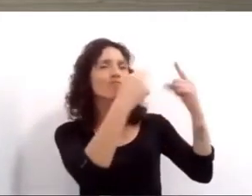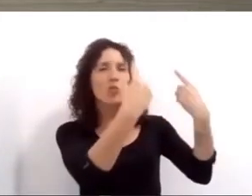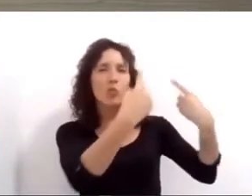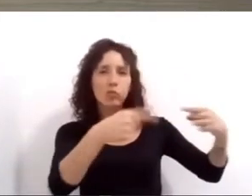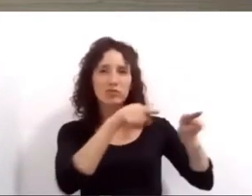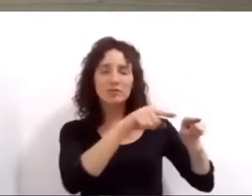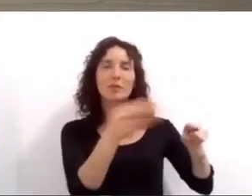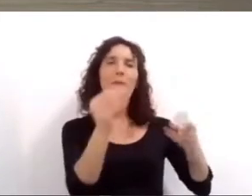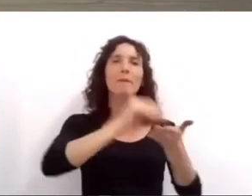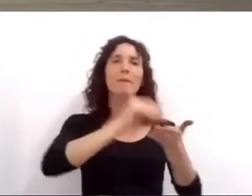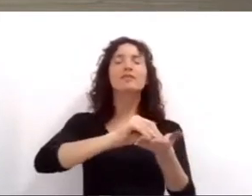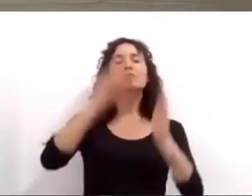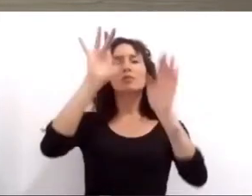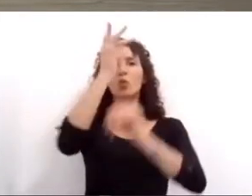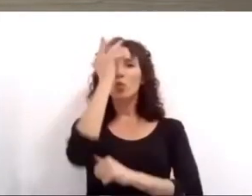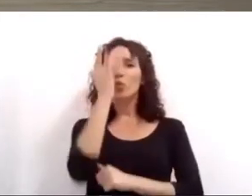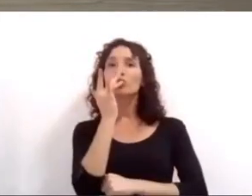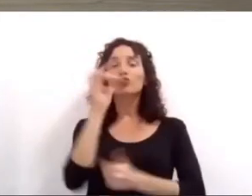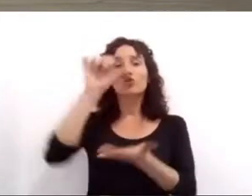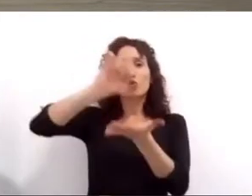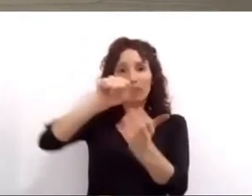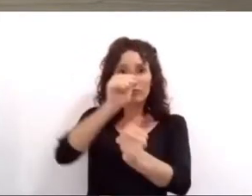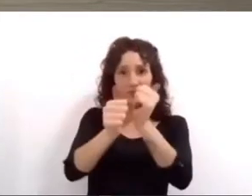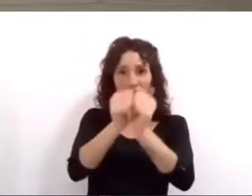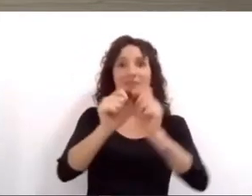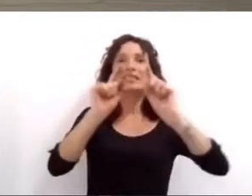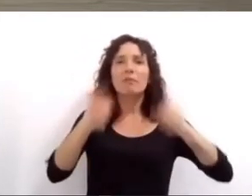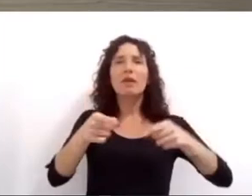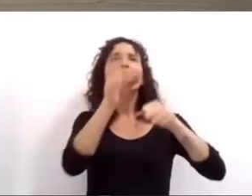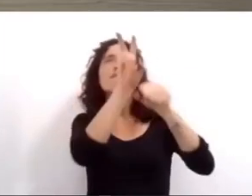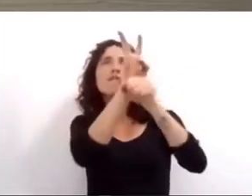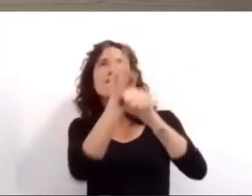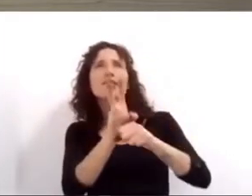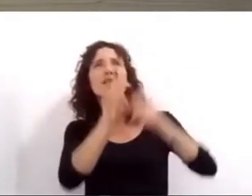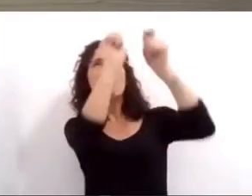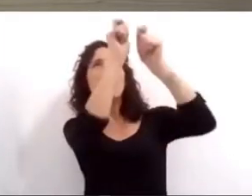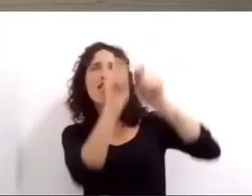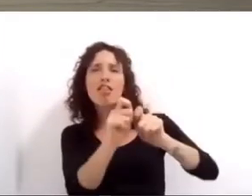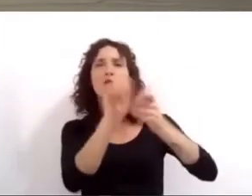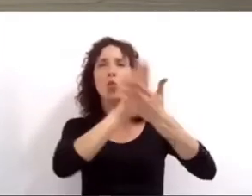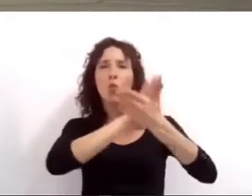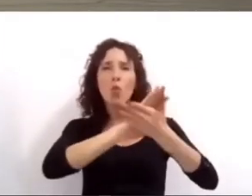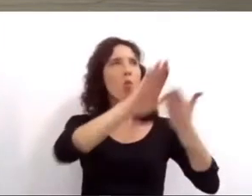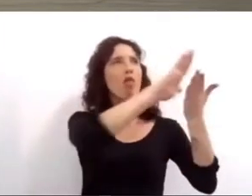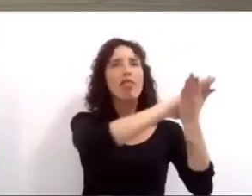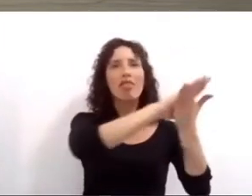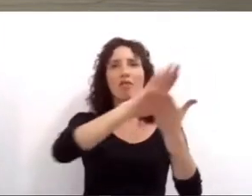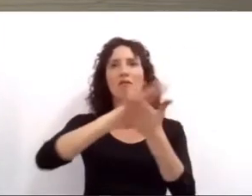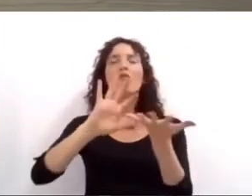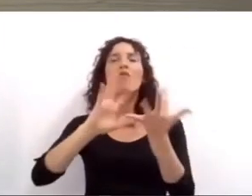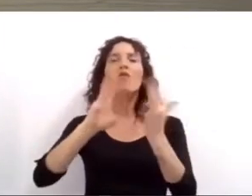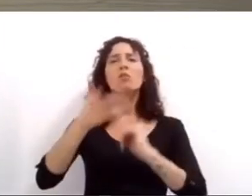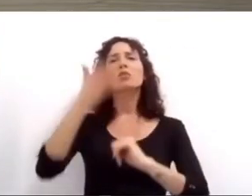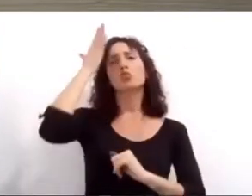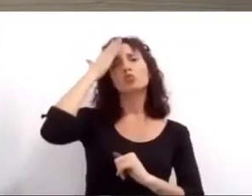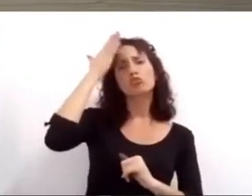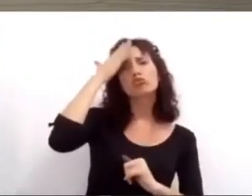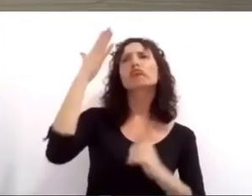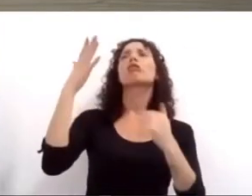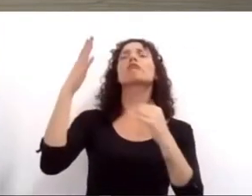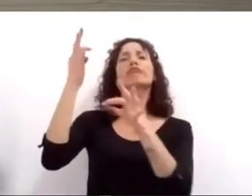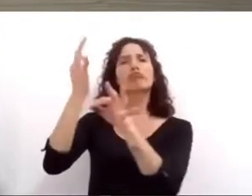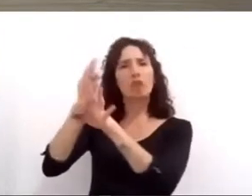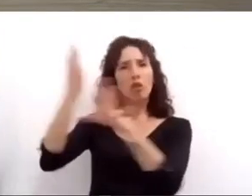ciudad en un esfuerzo conjunto podremos en valor estos espacios públicos para la cultura y para la educación